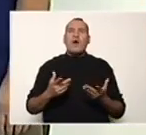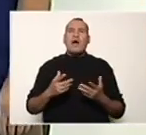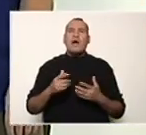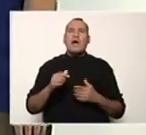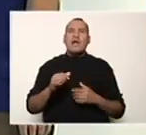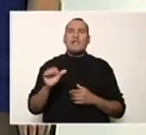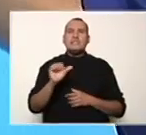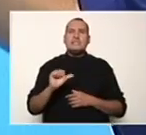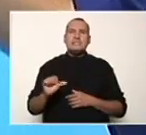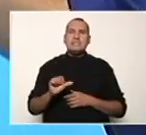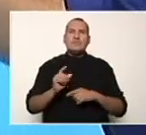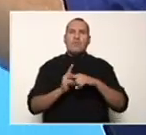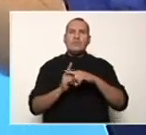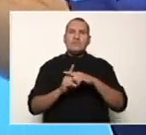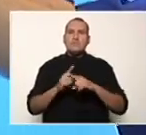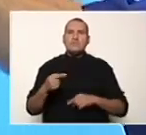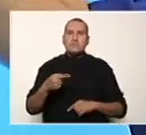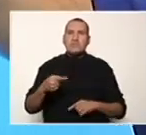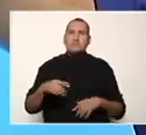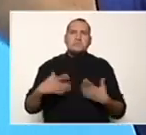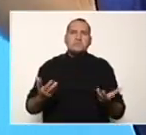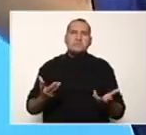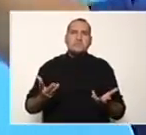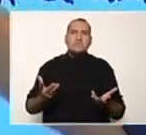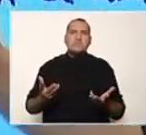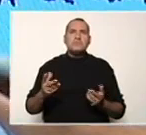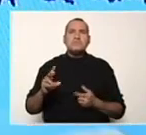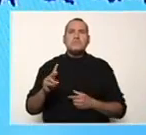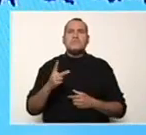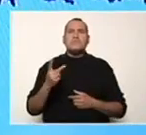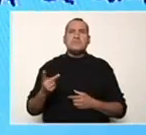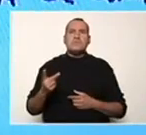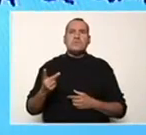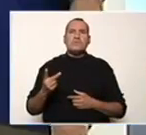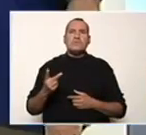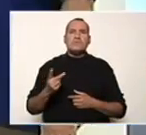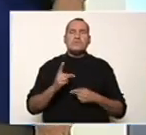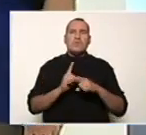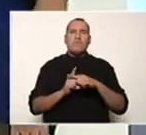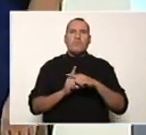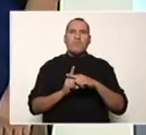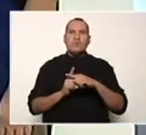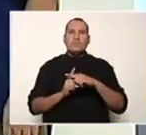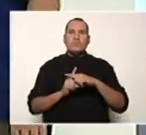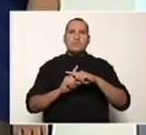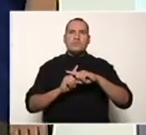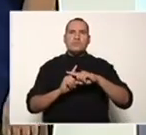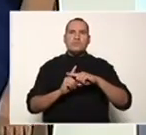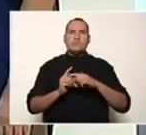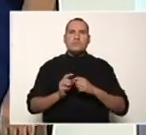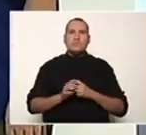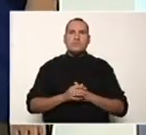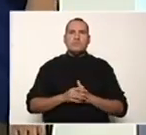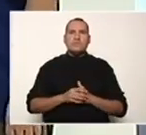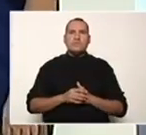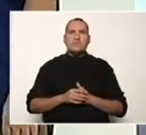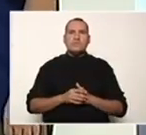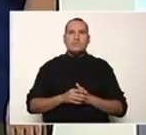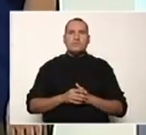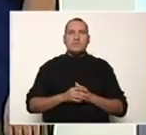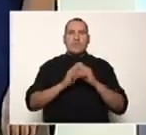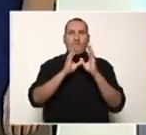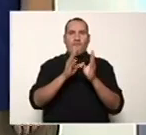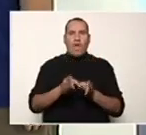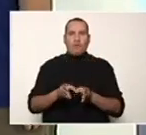después de la factorización, el signo del segundo término. Es positivo. Entonces la factorización de esto